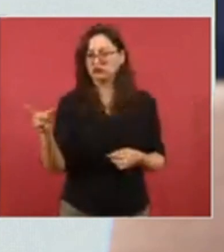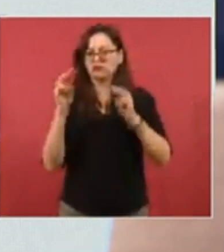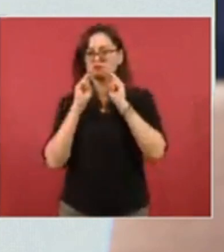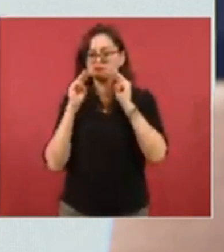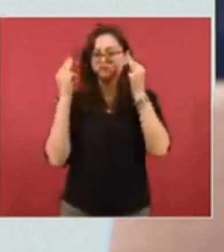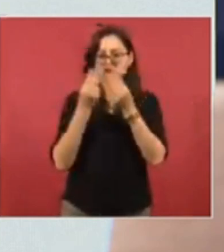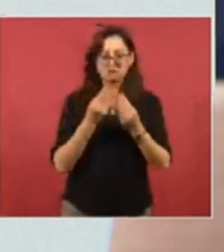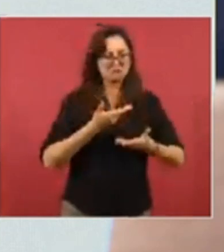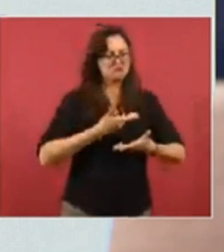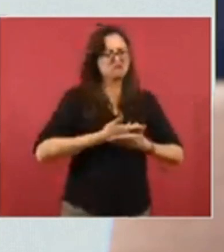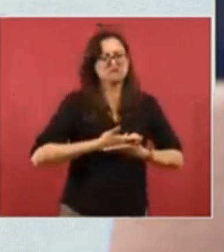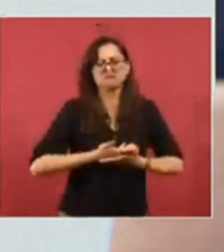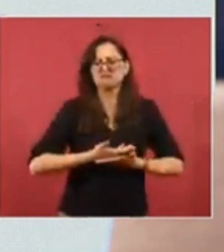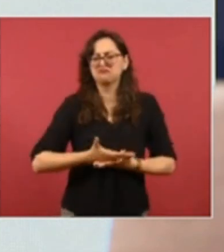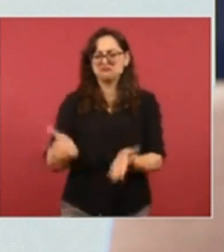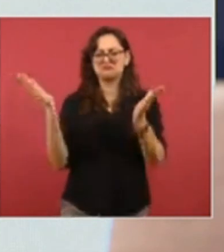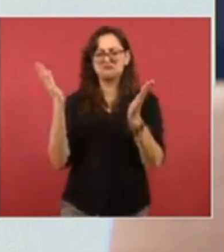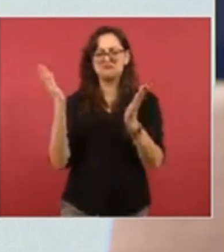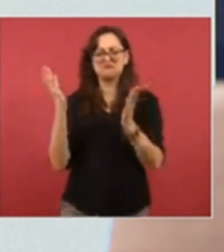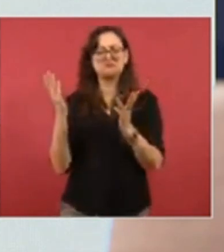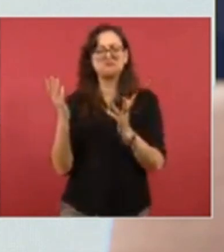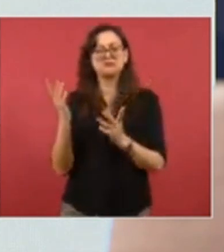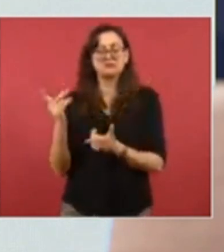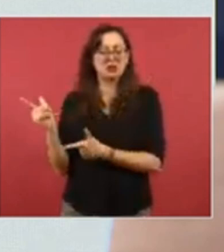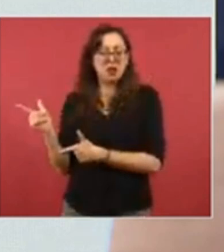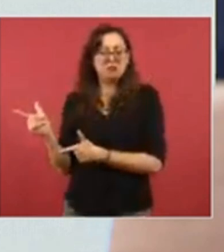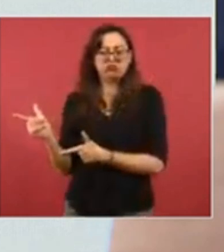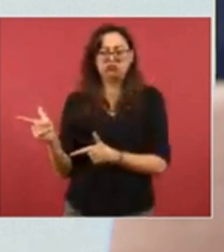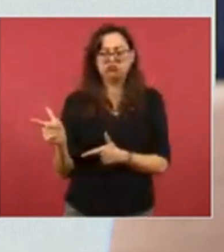usaron sin problema para